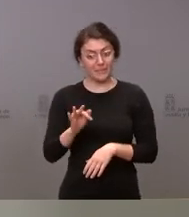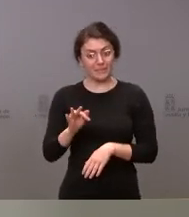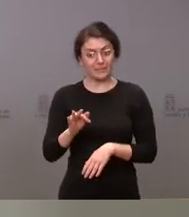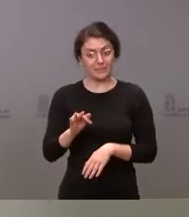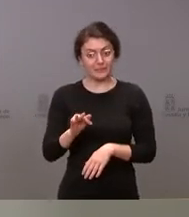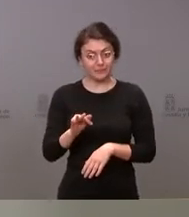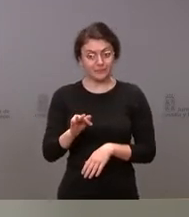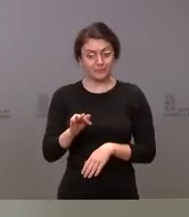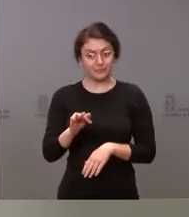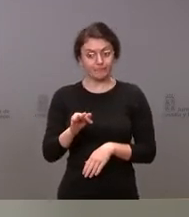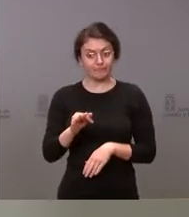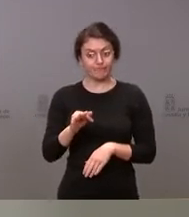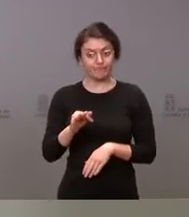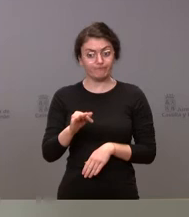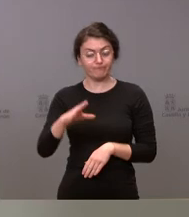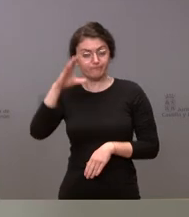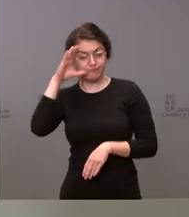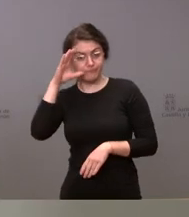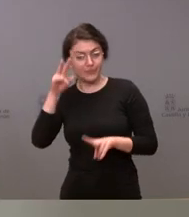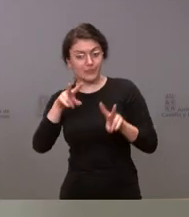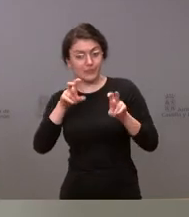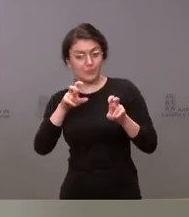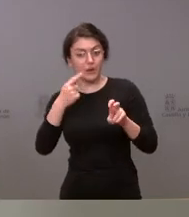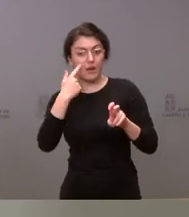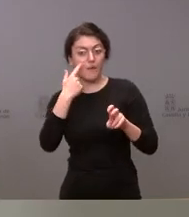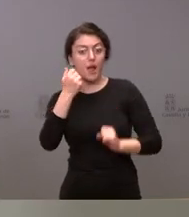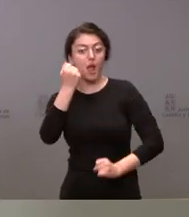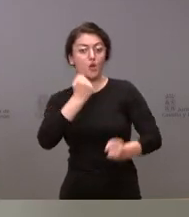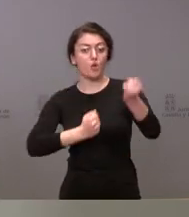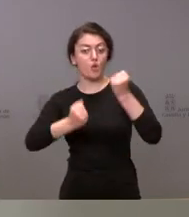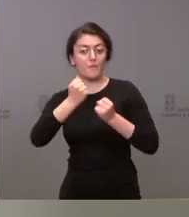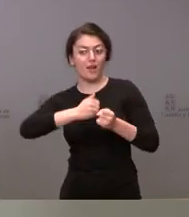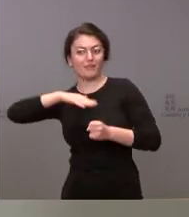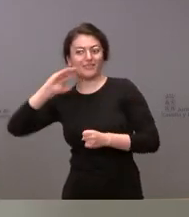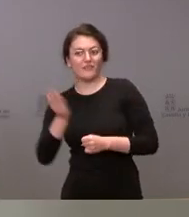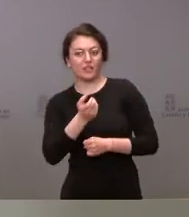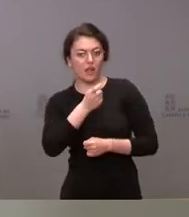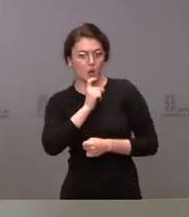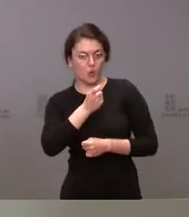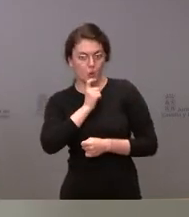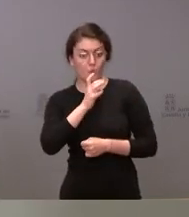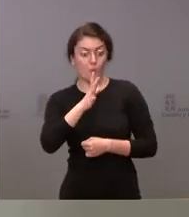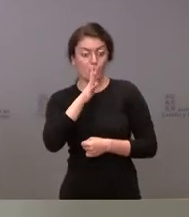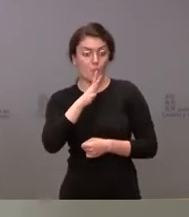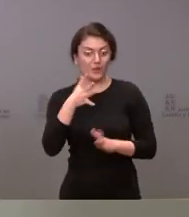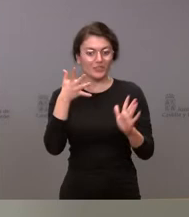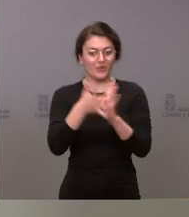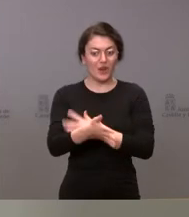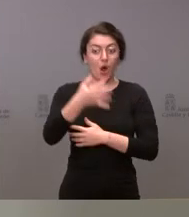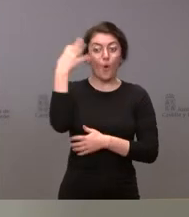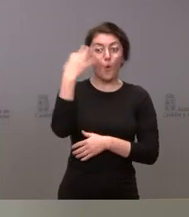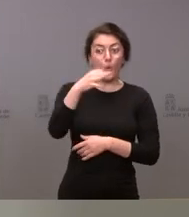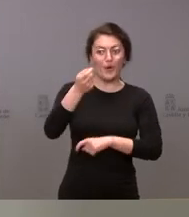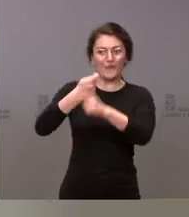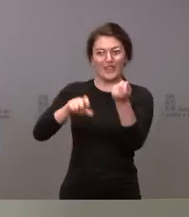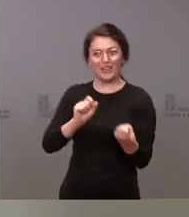de lo que pueda ser el impacto económico de esta situación, que no solo son los datos de exportaciones que hablábamos el otro